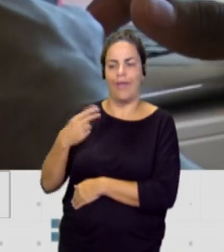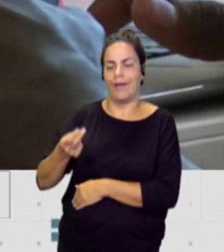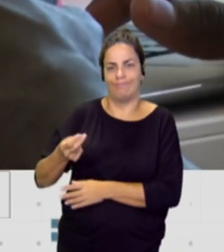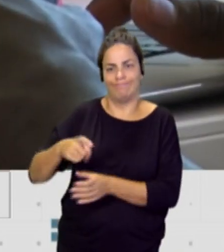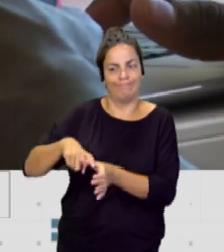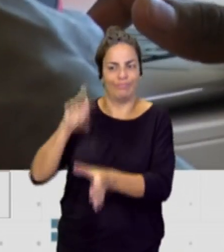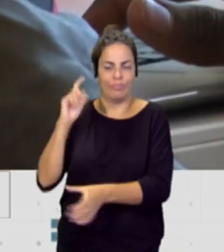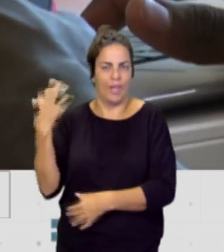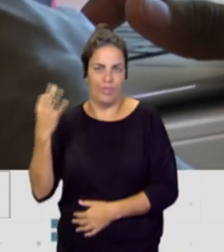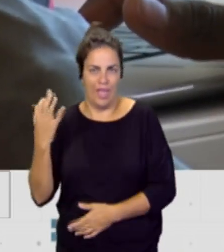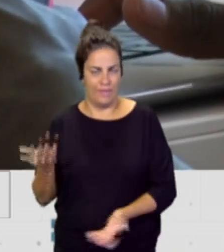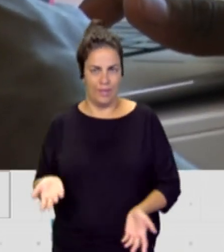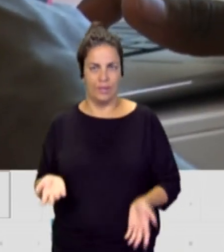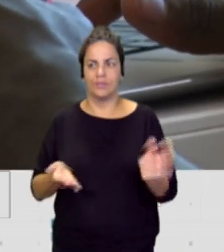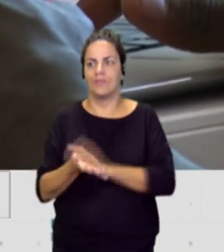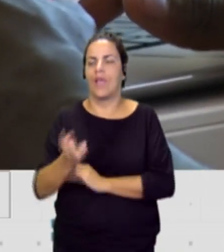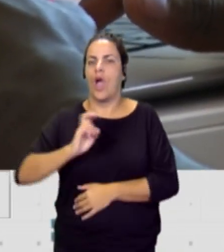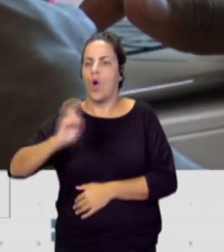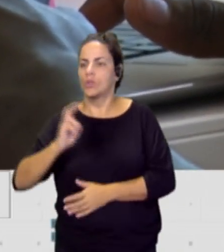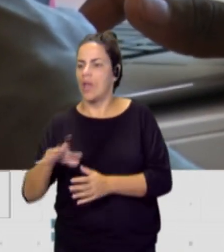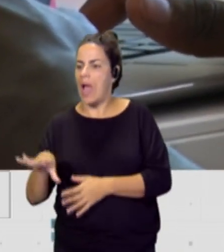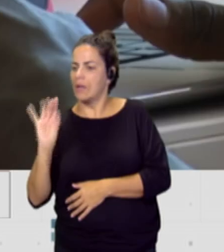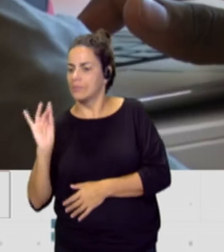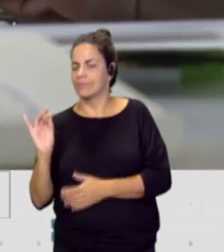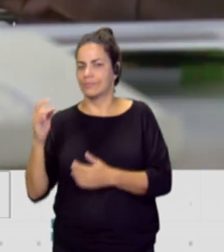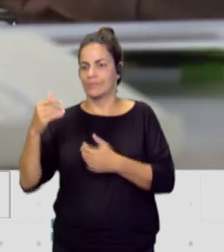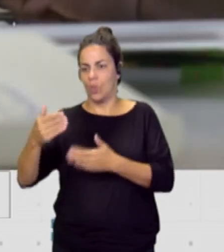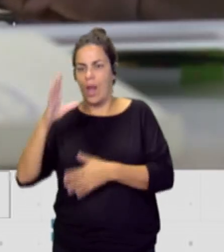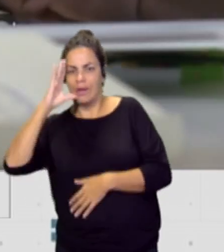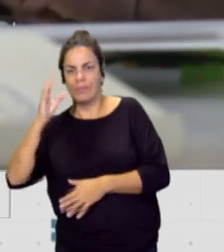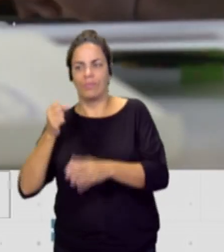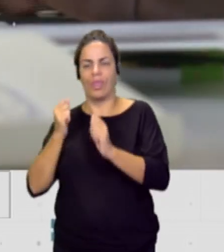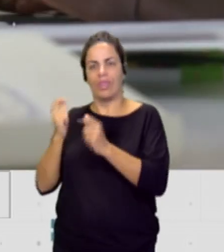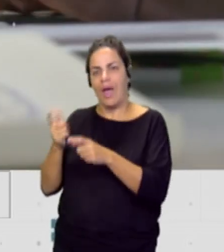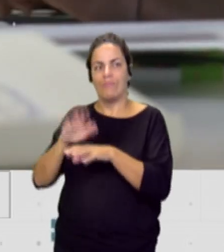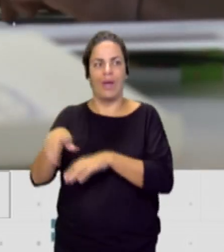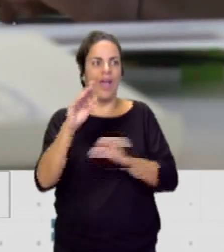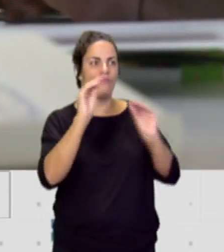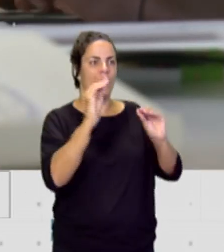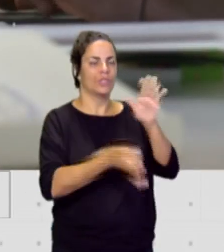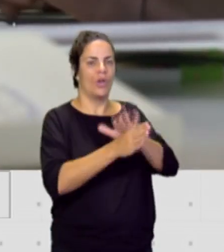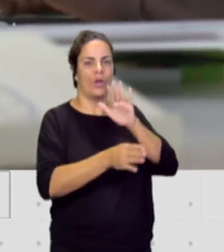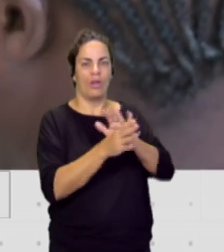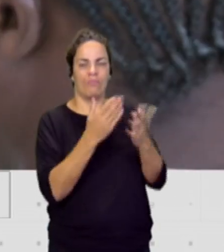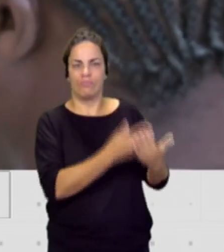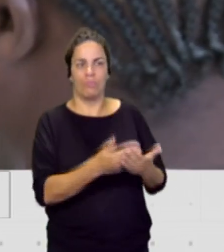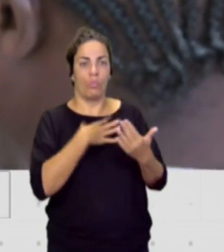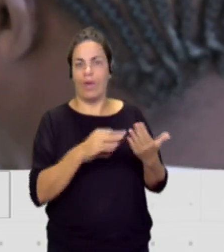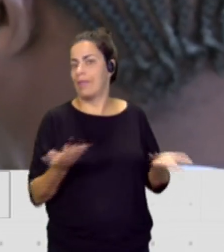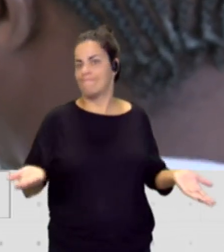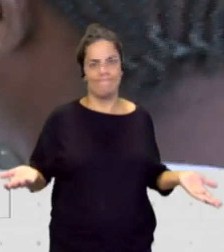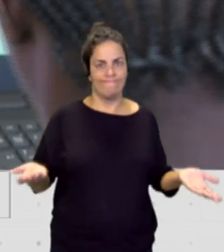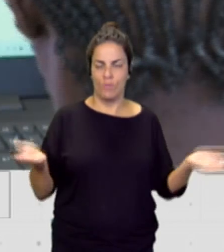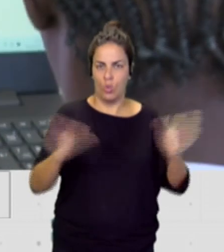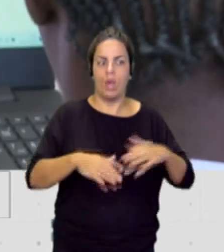solución habitacional que les permita continuar al menos con su formación. Que es lo que tanto ellos como nosotros nos